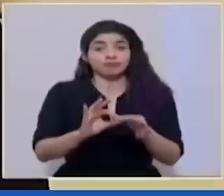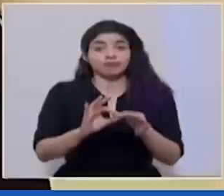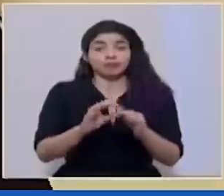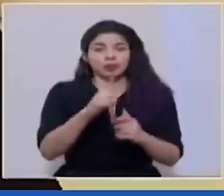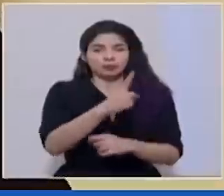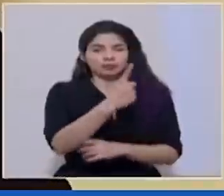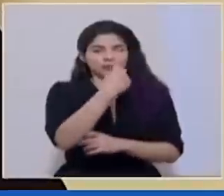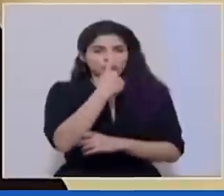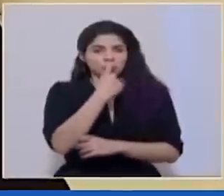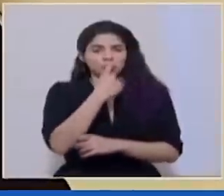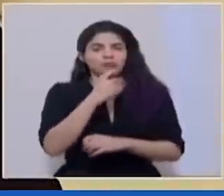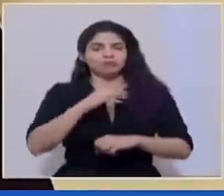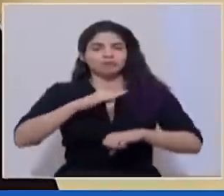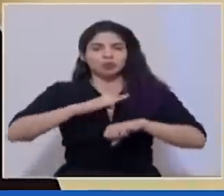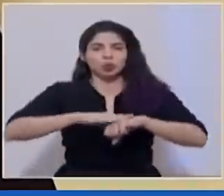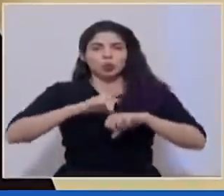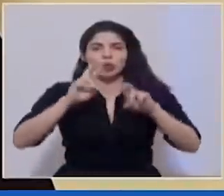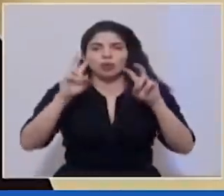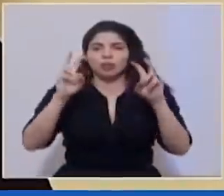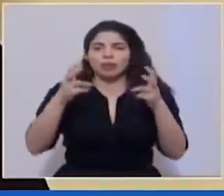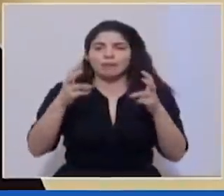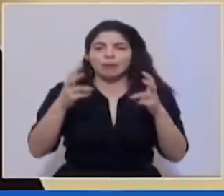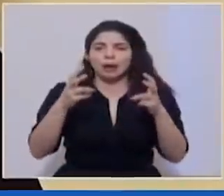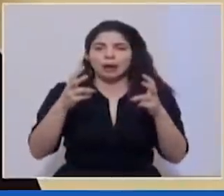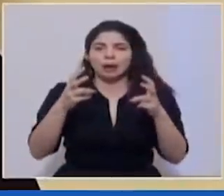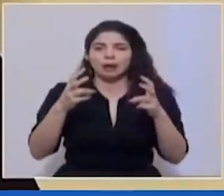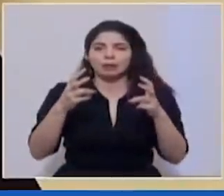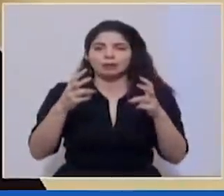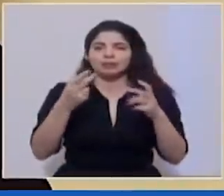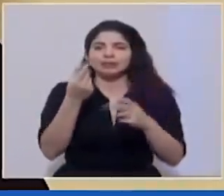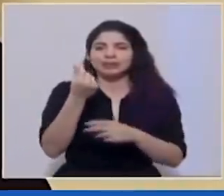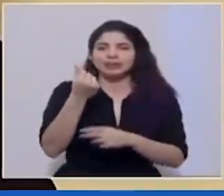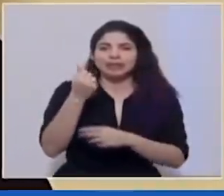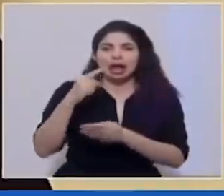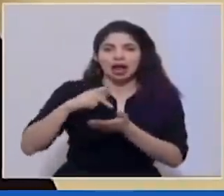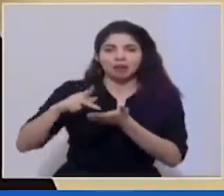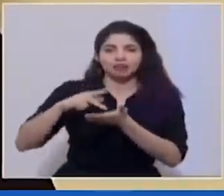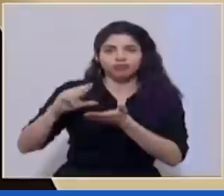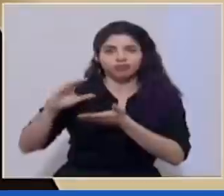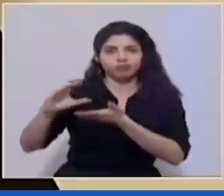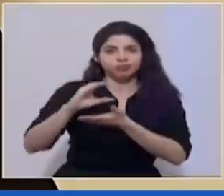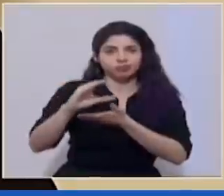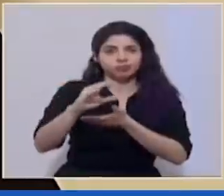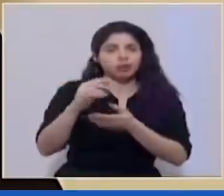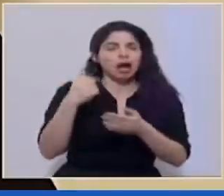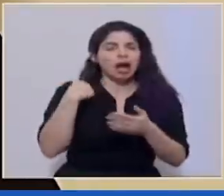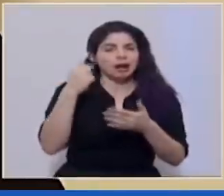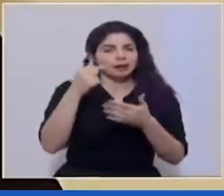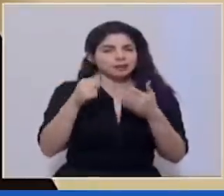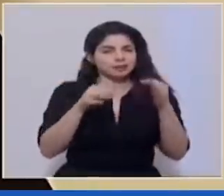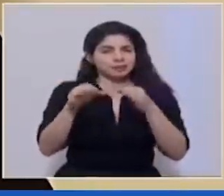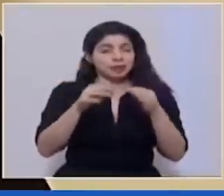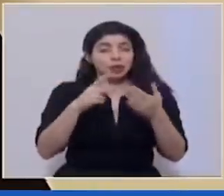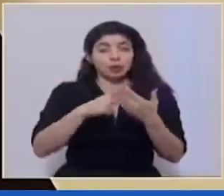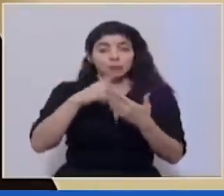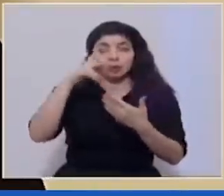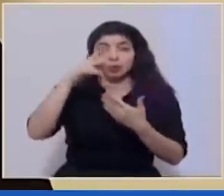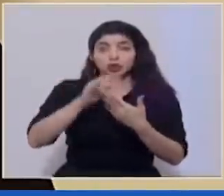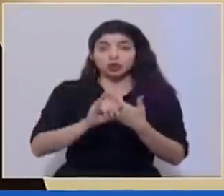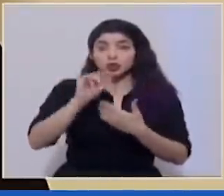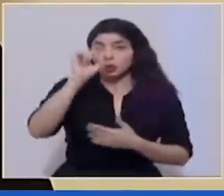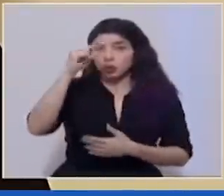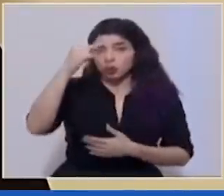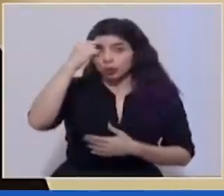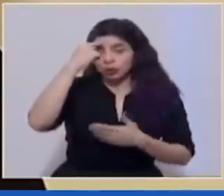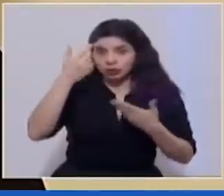consulta sobre el tema de los salarios decir varias cosas. El proyecto que ha presentado el